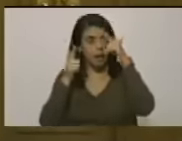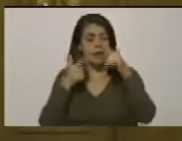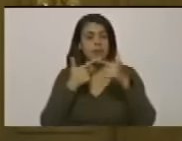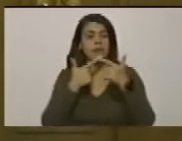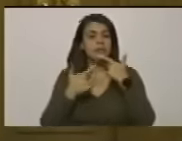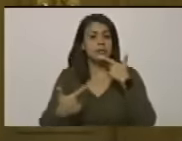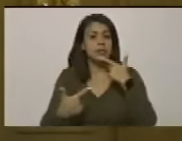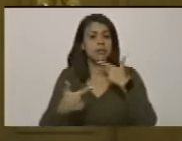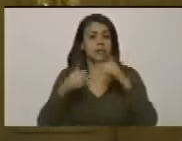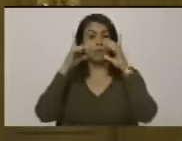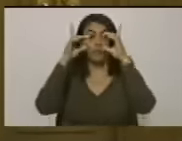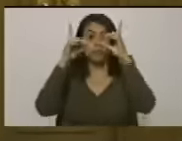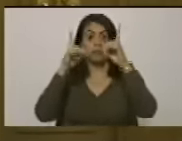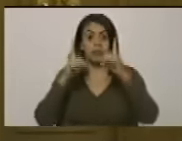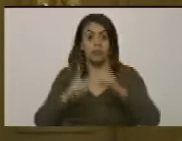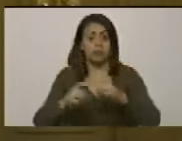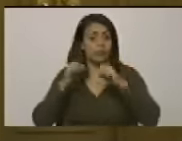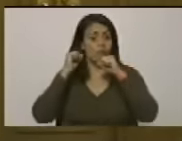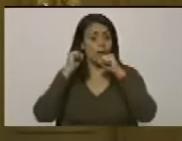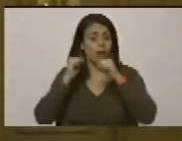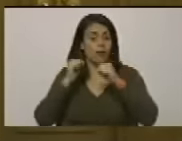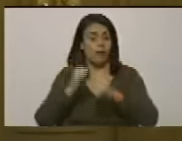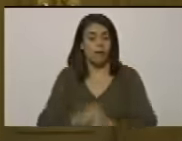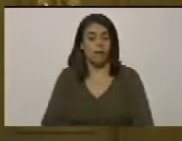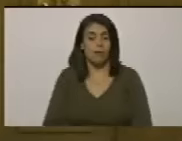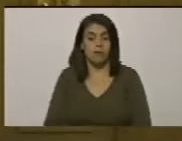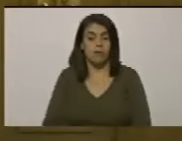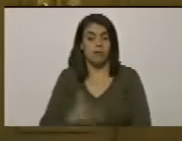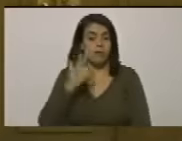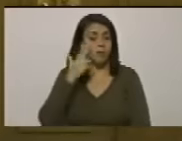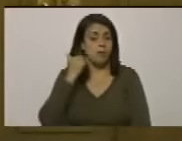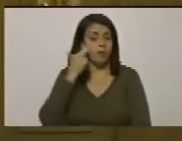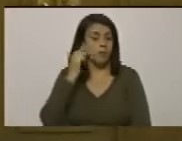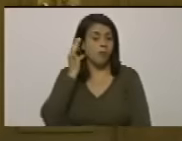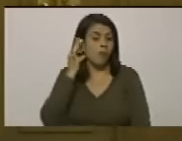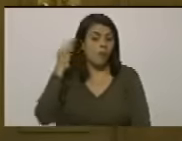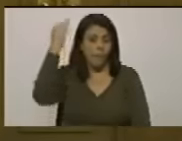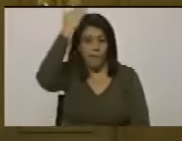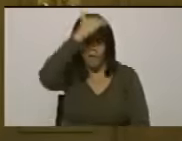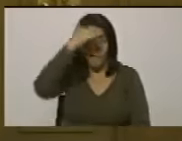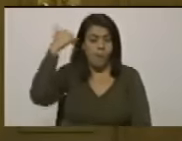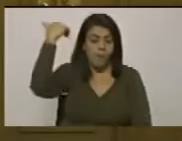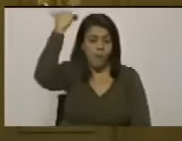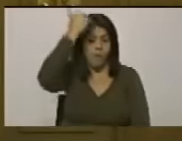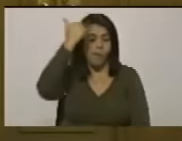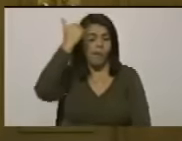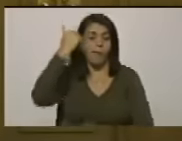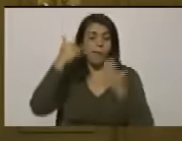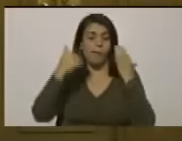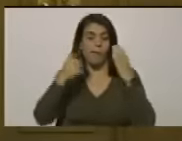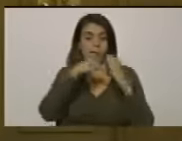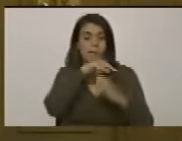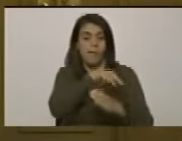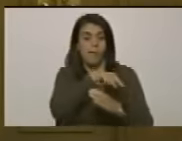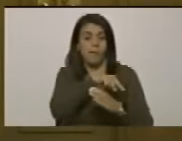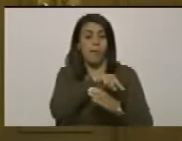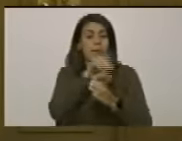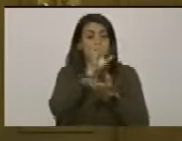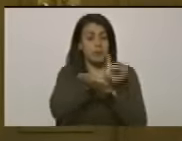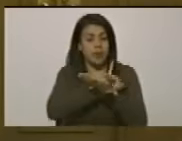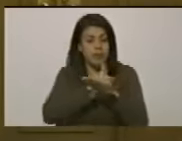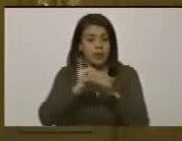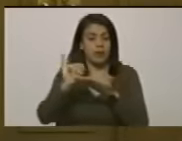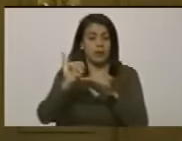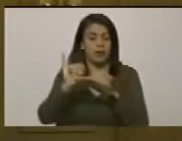sentenció de manera lapidaria la negra piedad es una colombiana íntegra